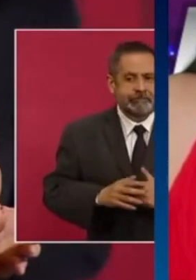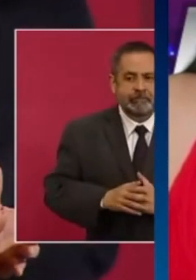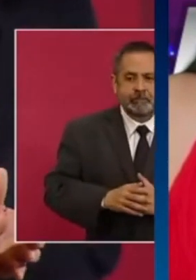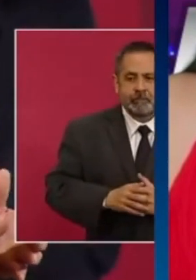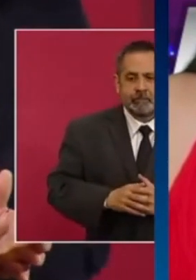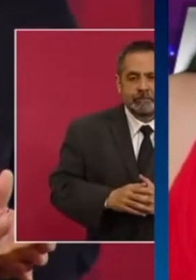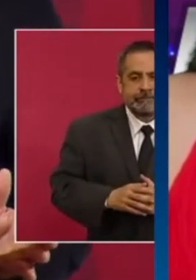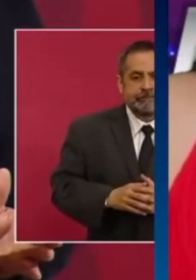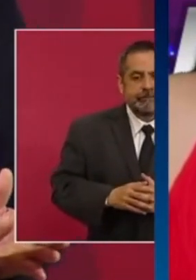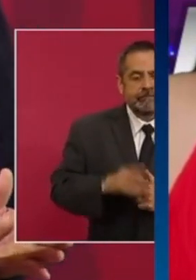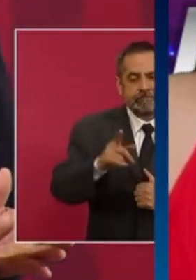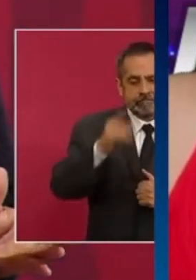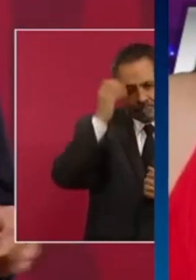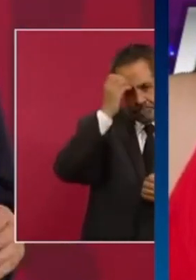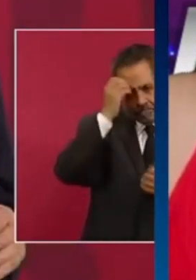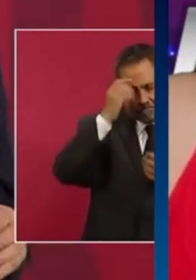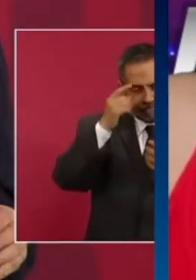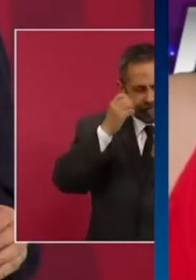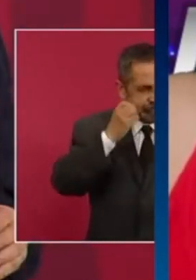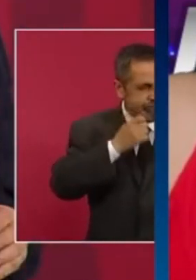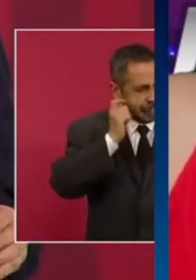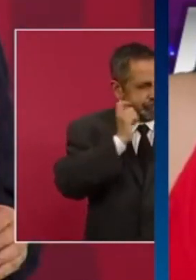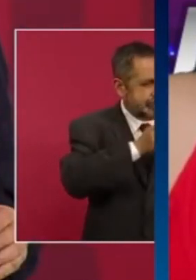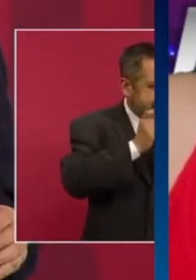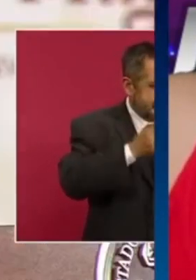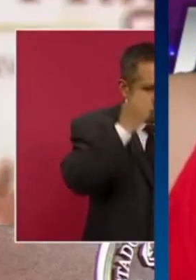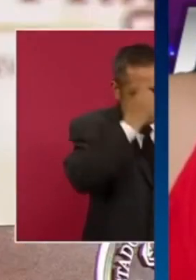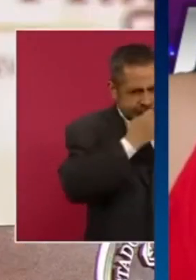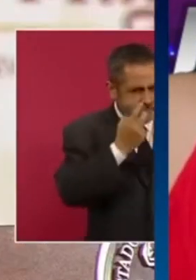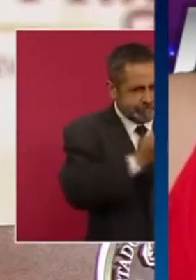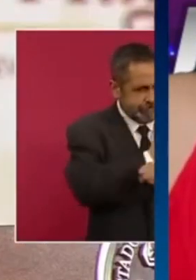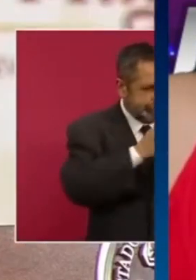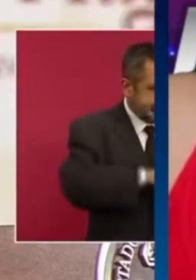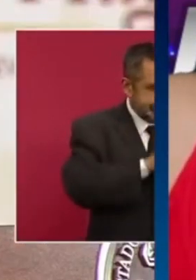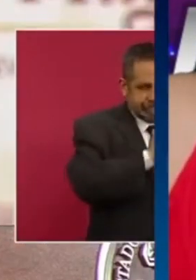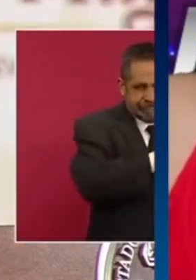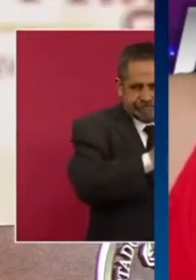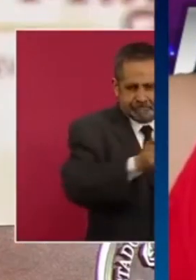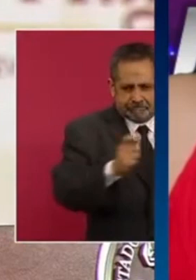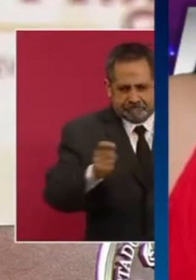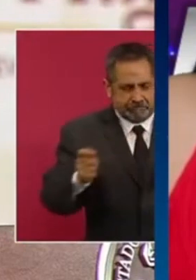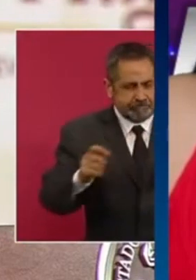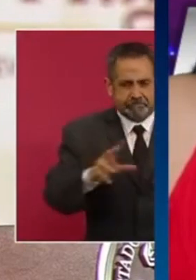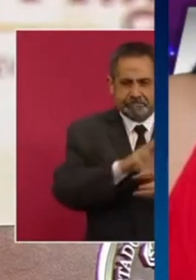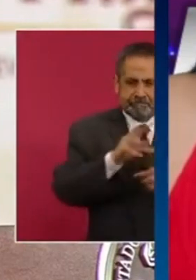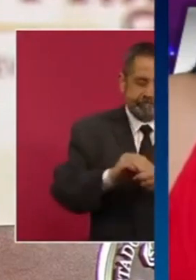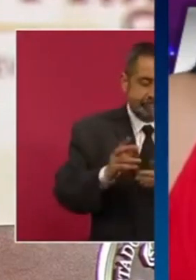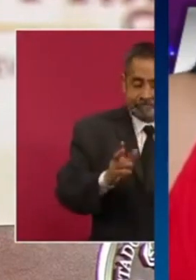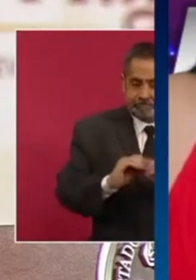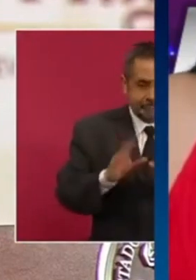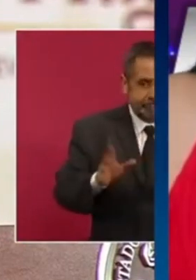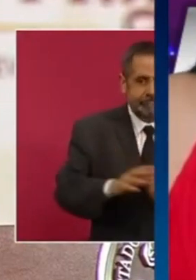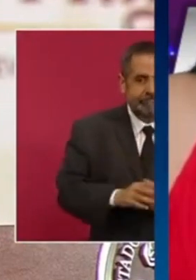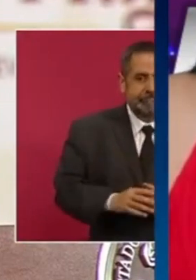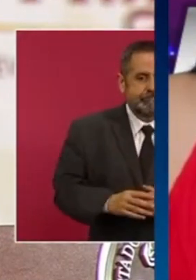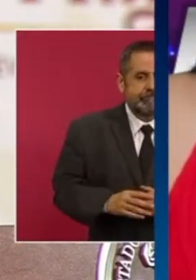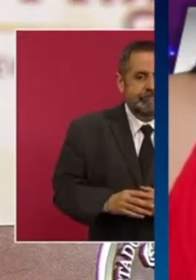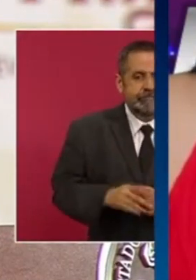reflexión, análisis de este tema tan